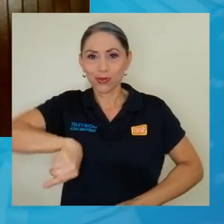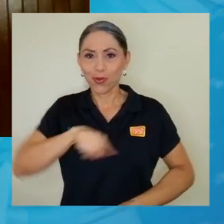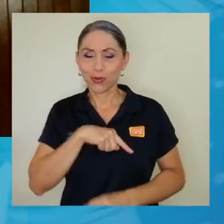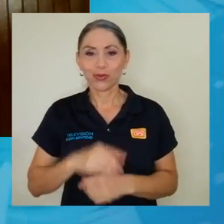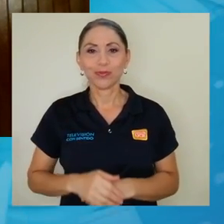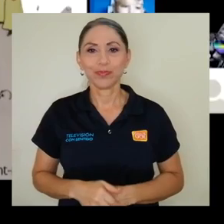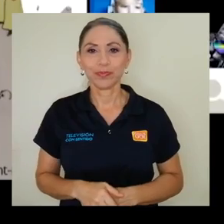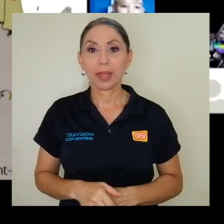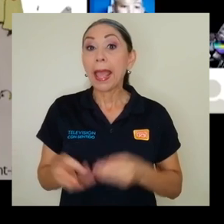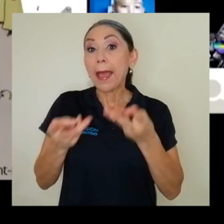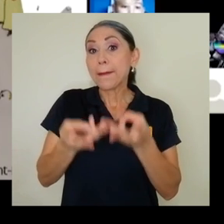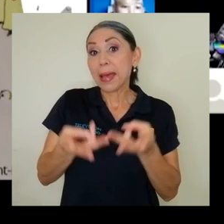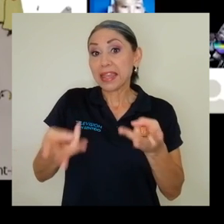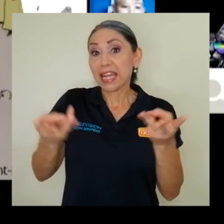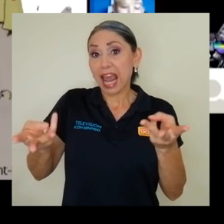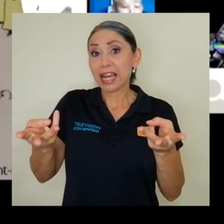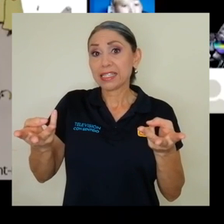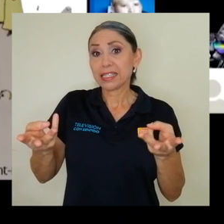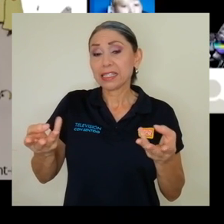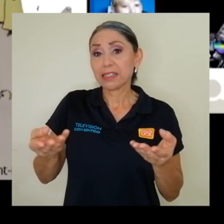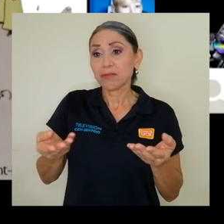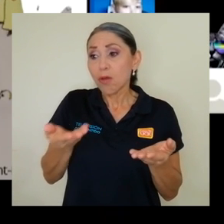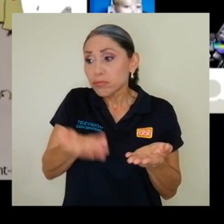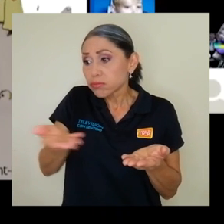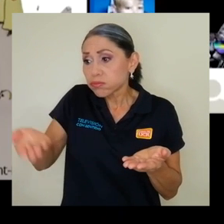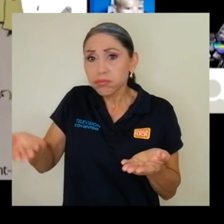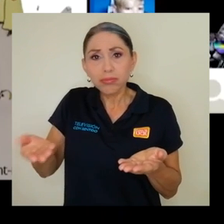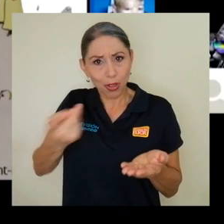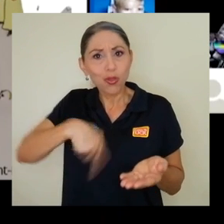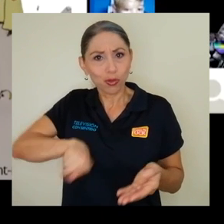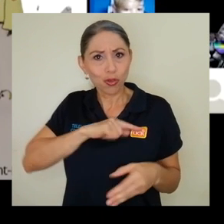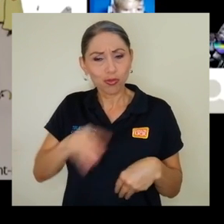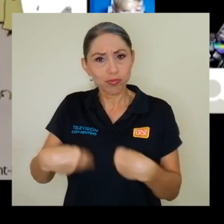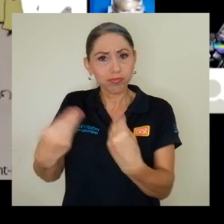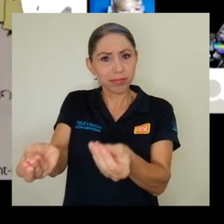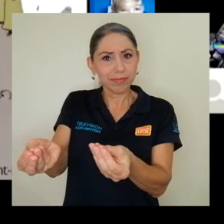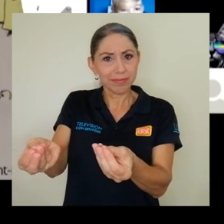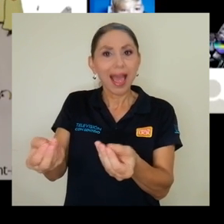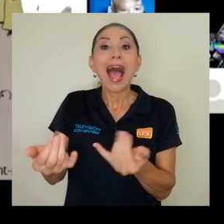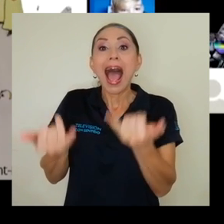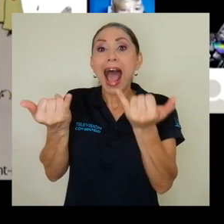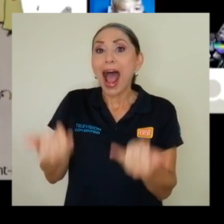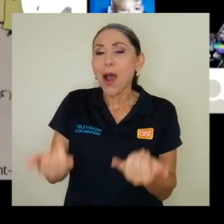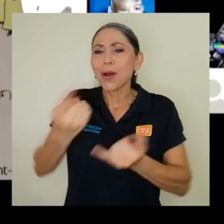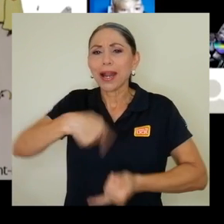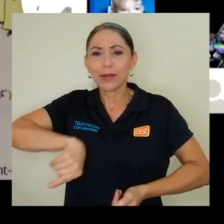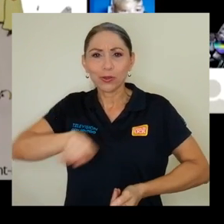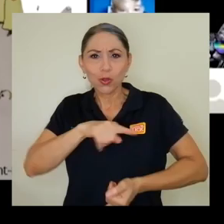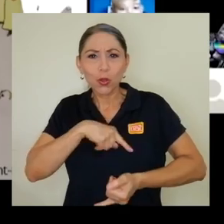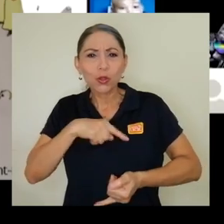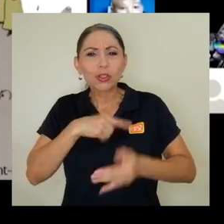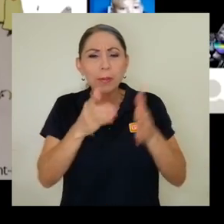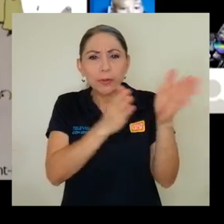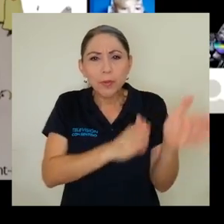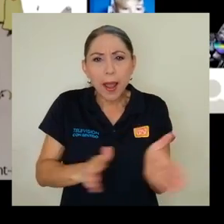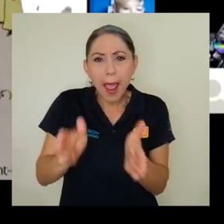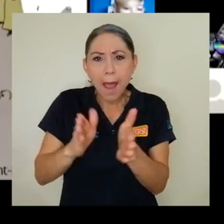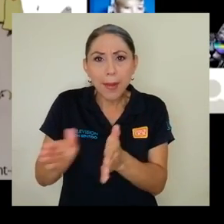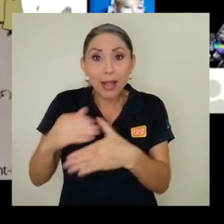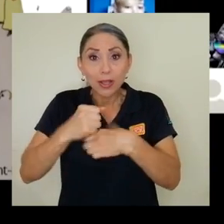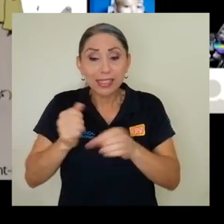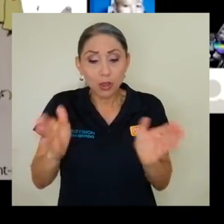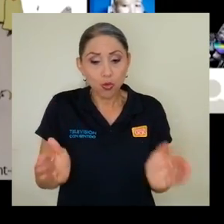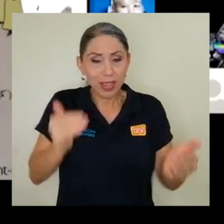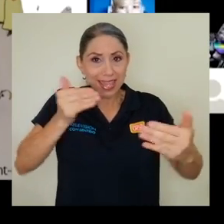nosotros. Los materiales nosotros los vamos a proporcionar, por ahora nos encontramos en lo que es la fase de preparación,